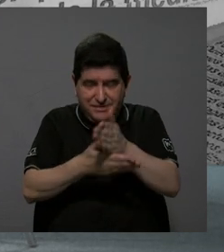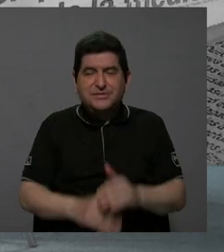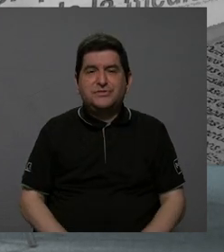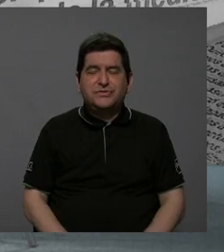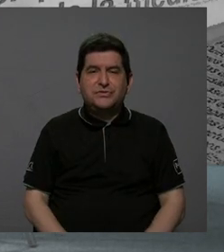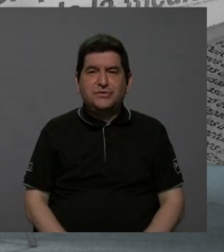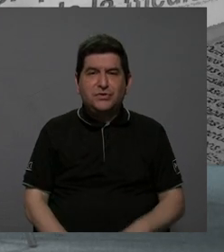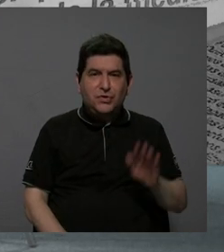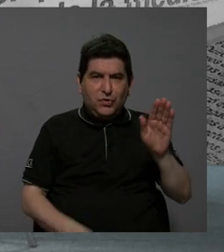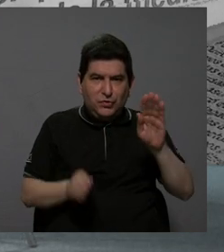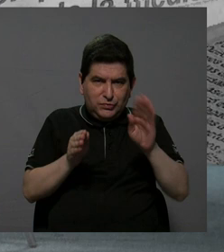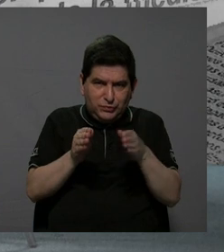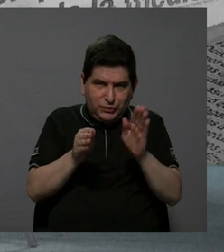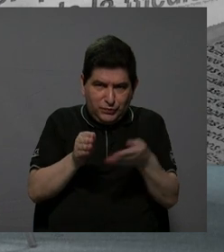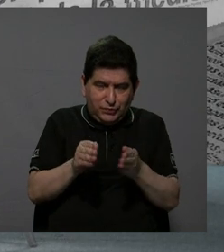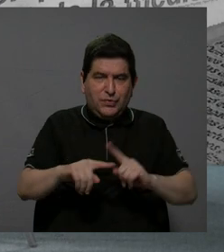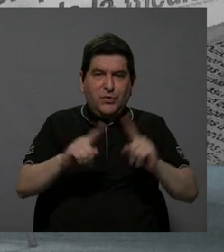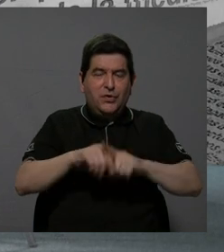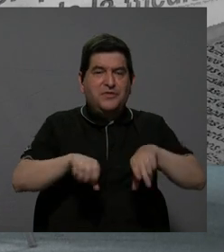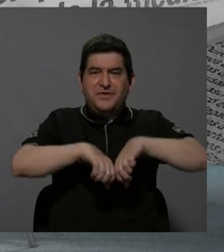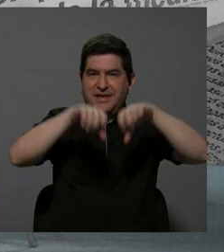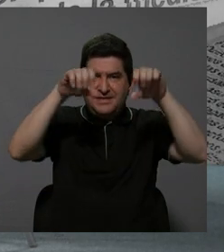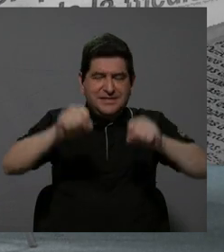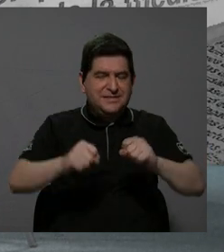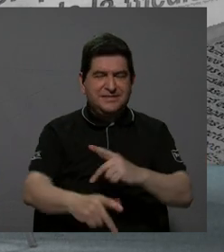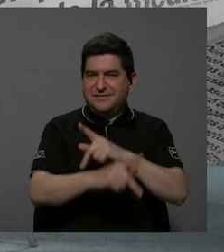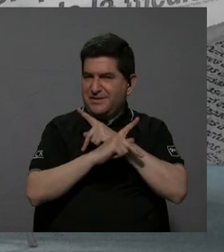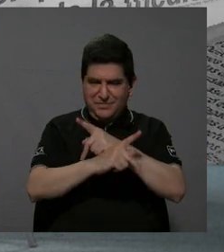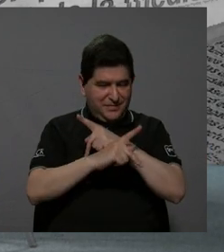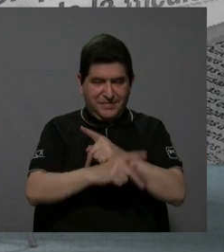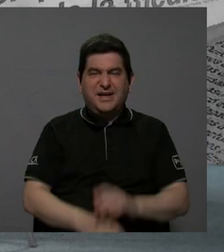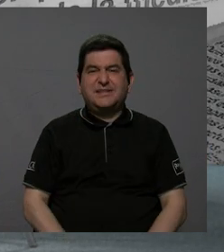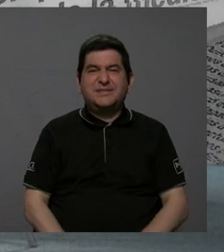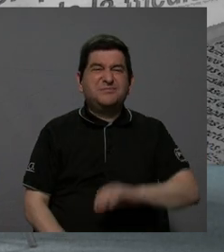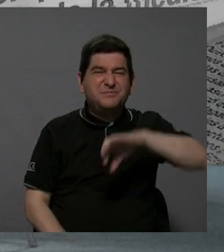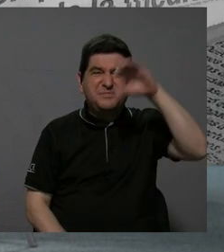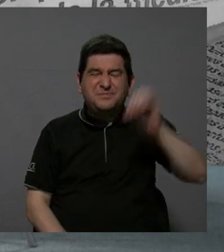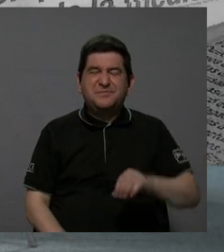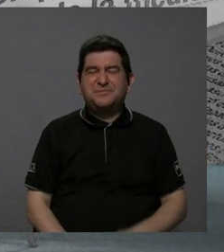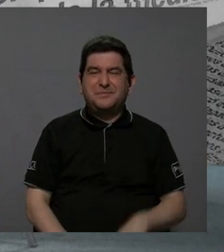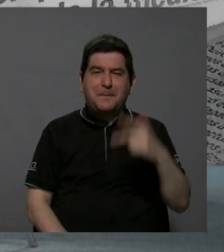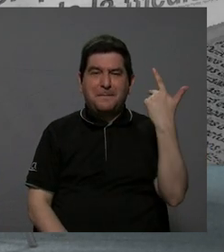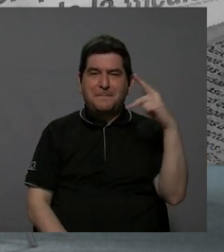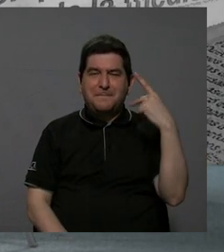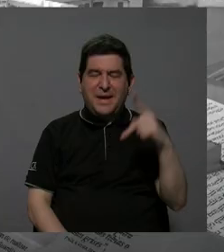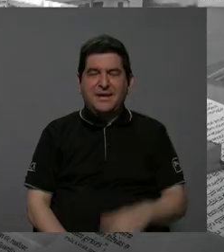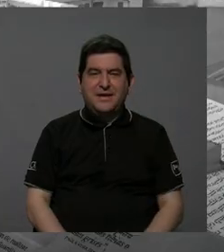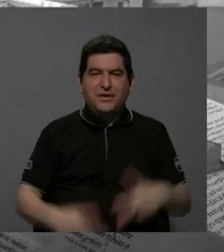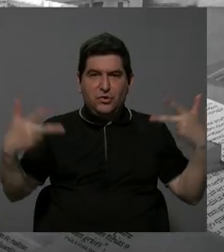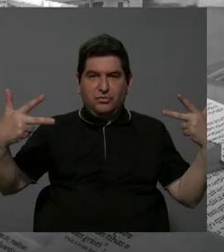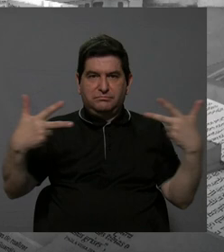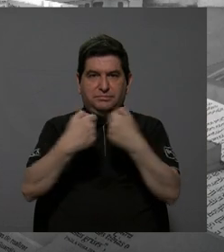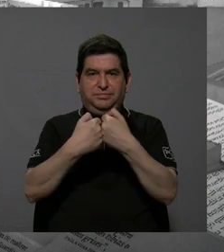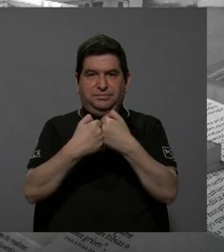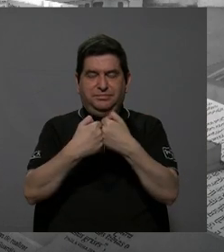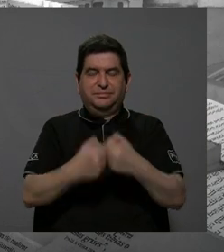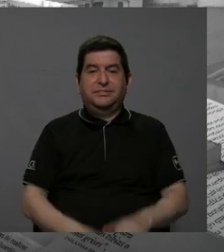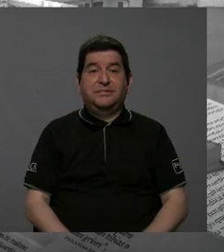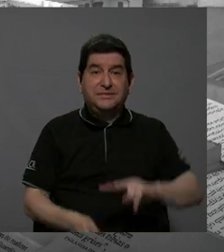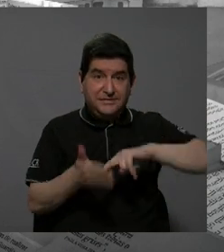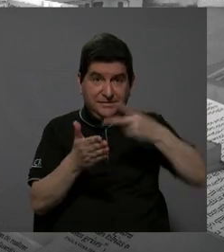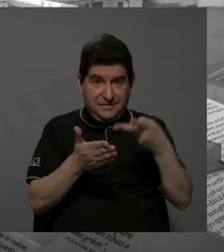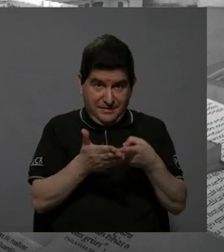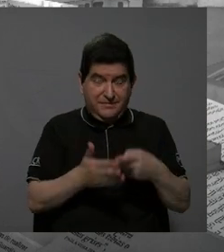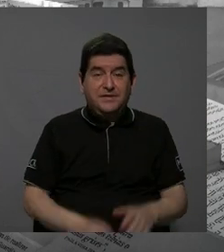vehículos y otros sistemas desprotegidos, hace que entonces haya una probabilidad de riesgo de choque frontal. Y eso obviamente que genera